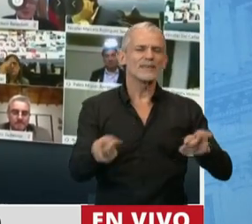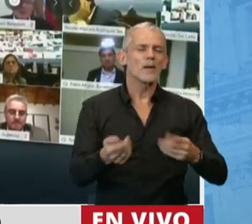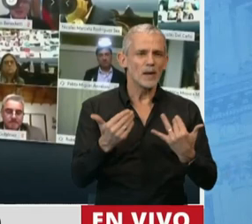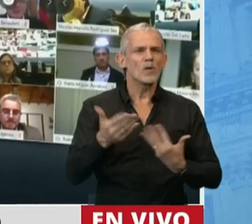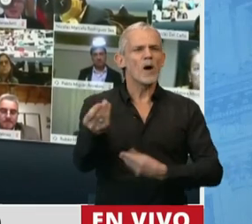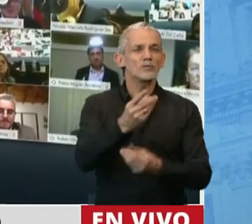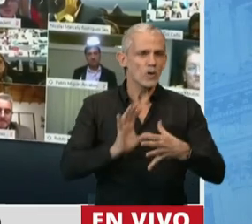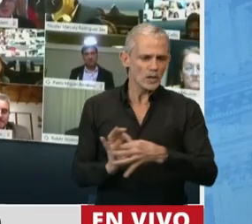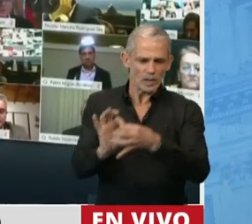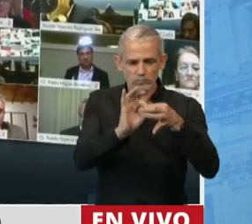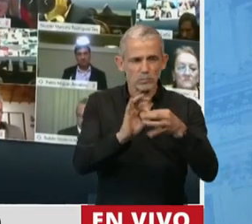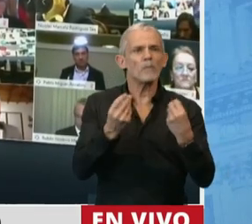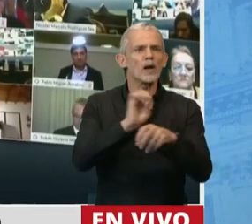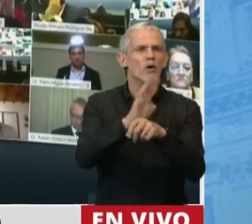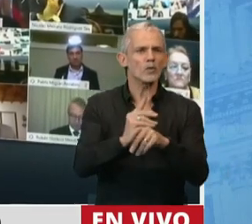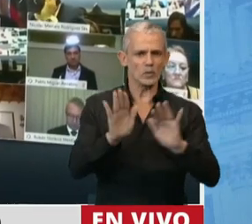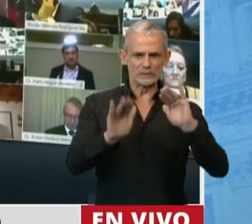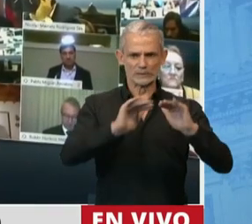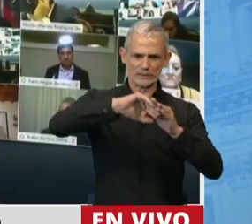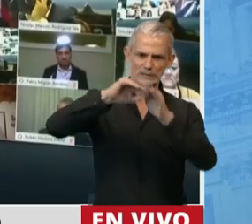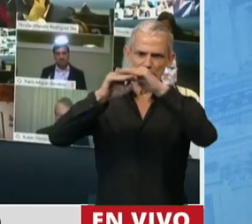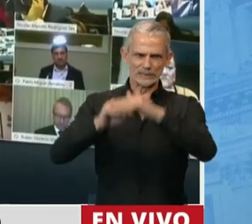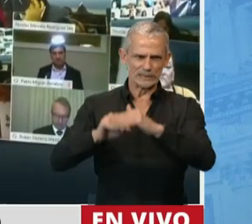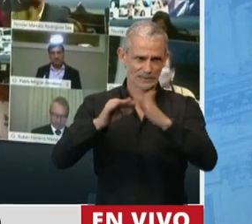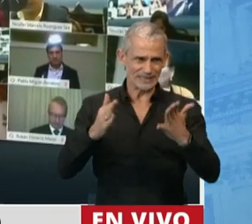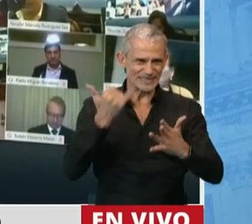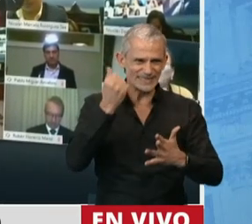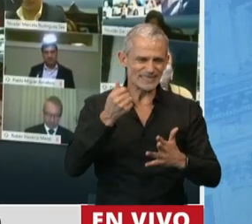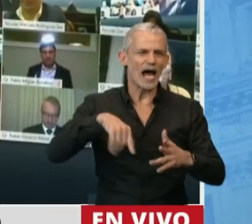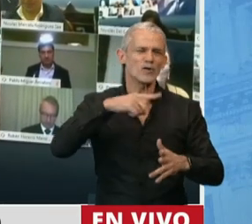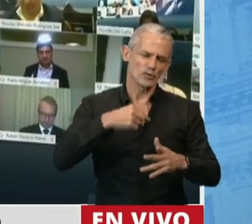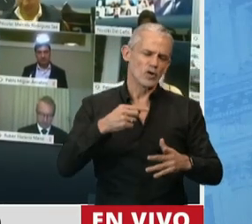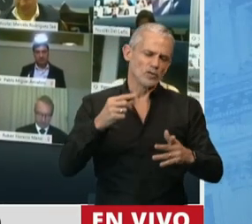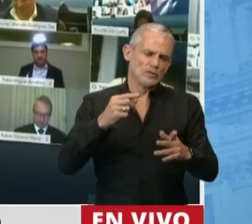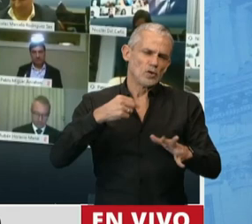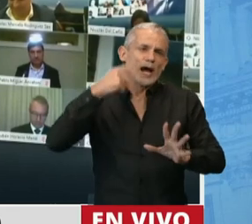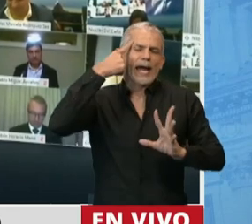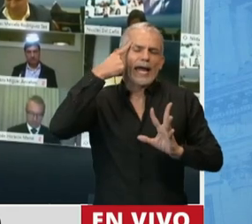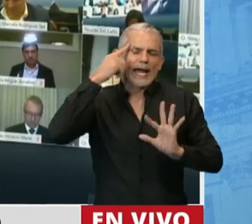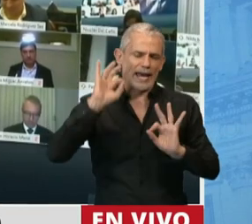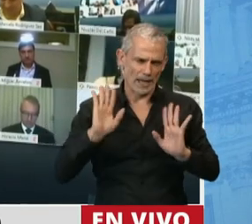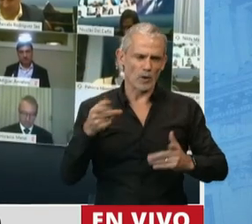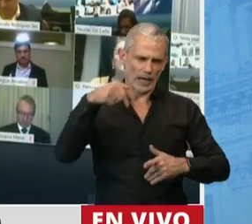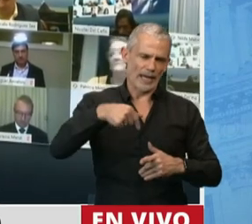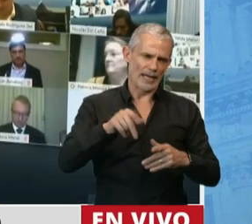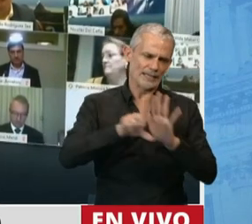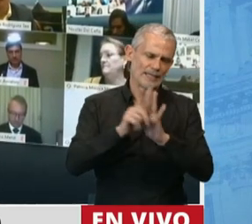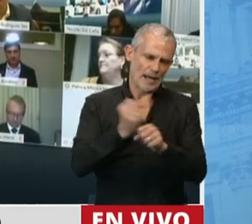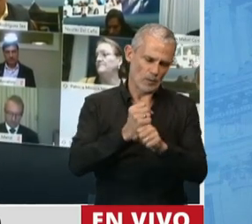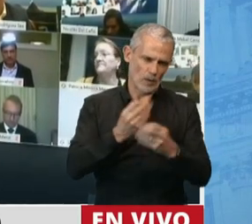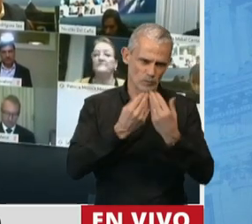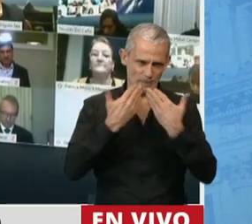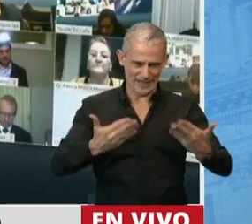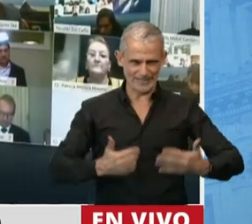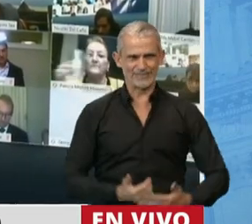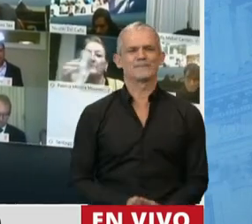ayudar entre todos a controlar esta pandemia. Por eso desde ya damos por descontado nuestro apoyo a este proyecto. Muchas gracias,